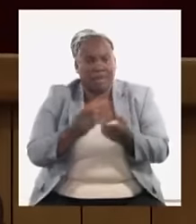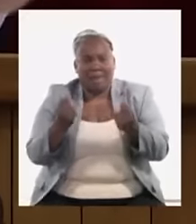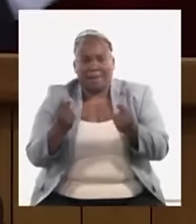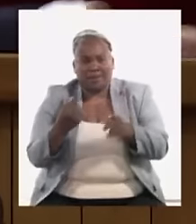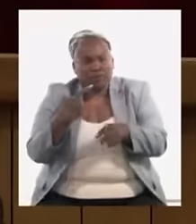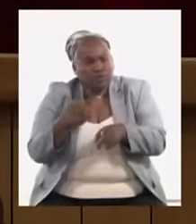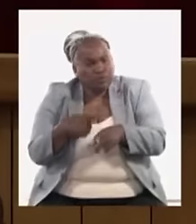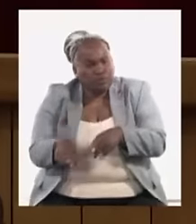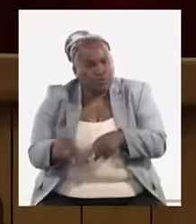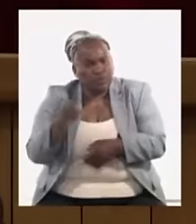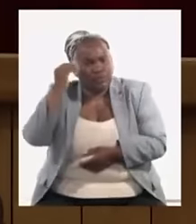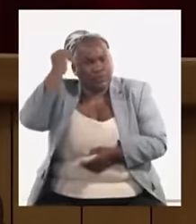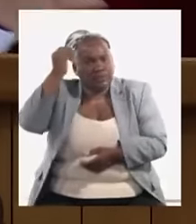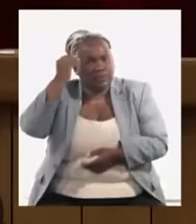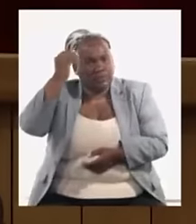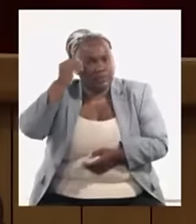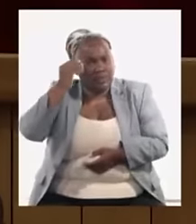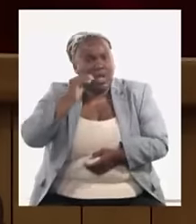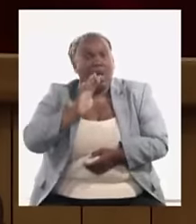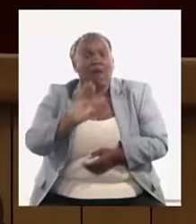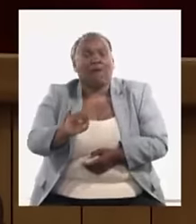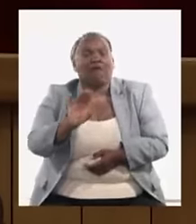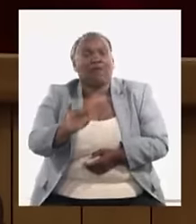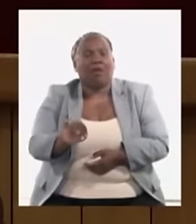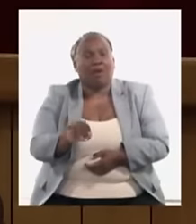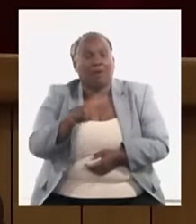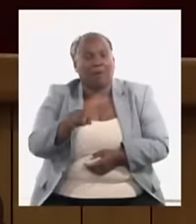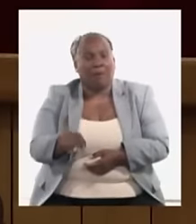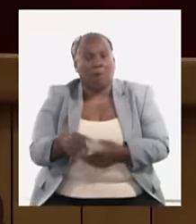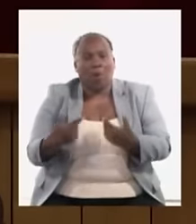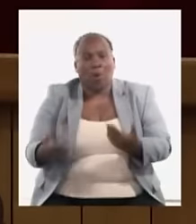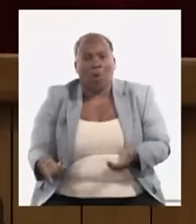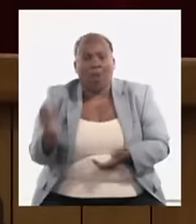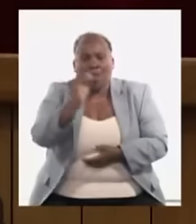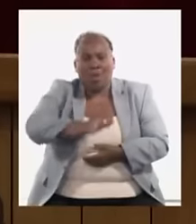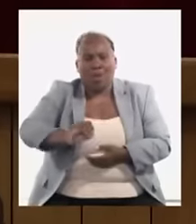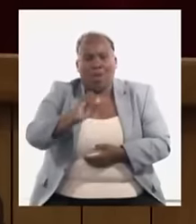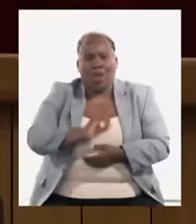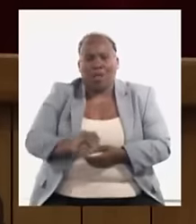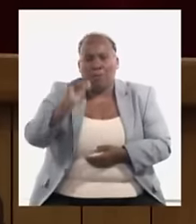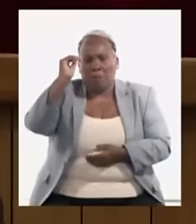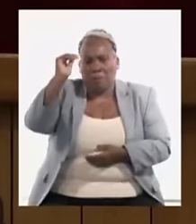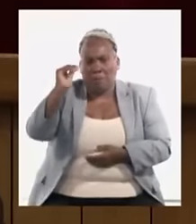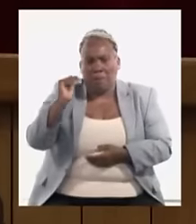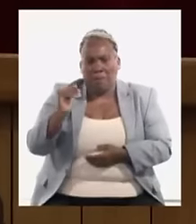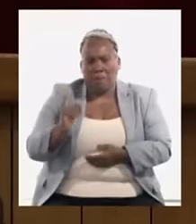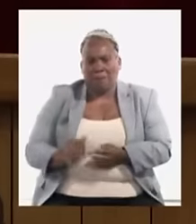teniendo en cuenta lo que hablábamos ahorita cuáles son esos sectores que tendremos que proteger